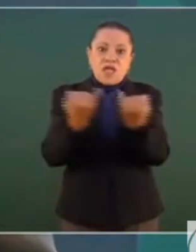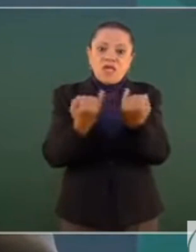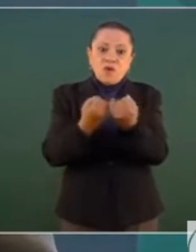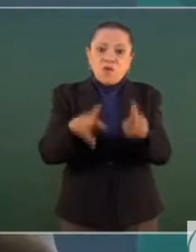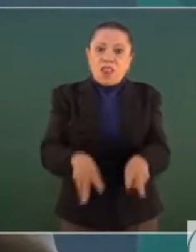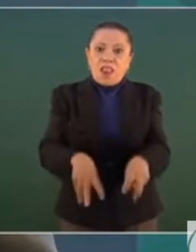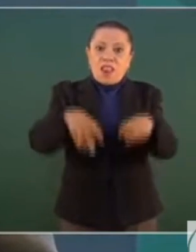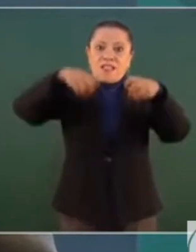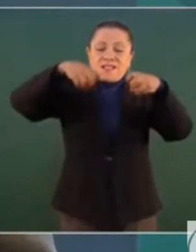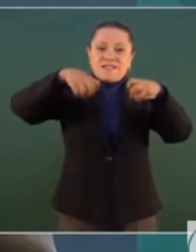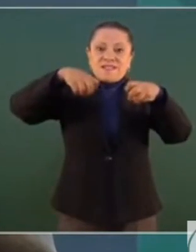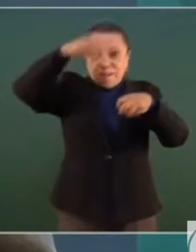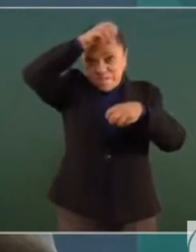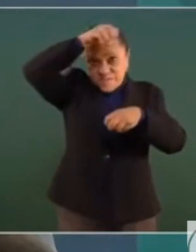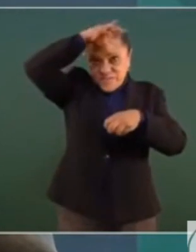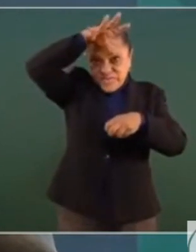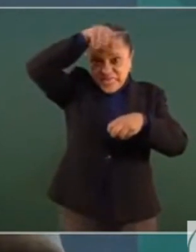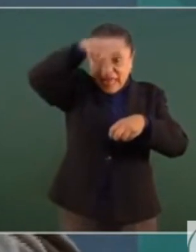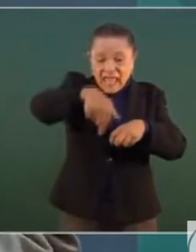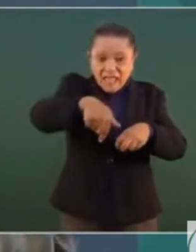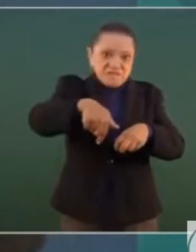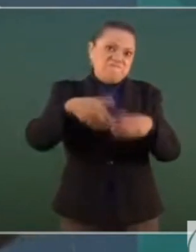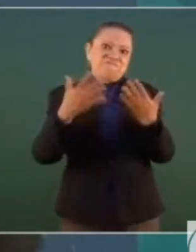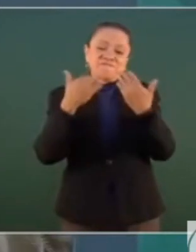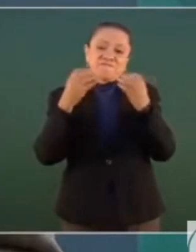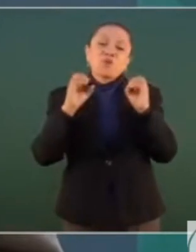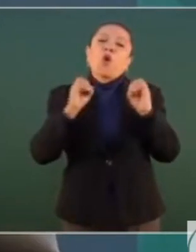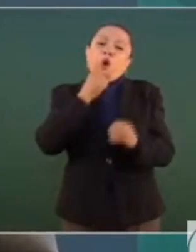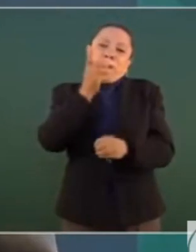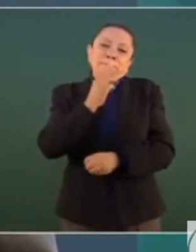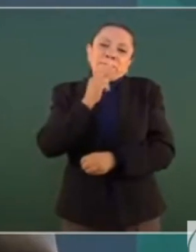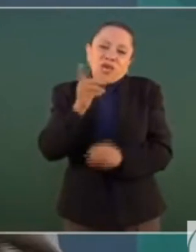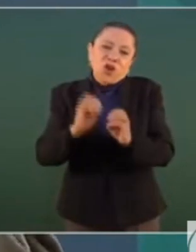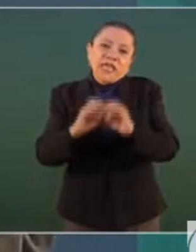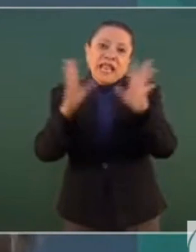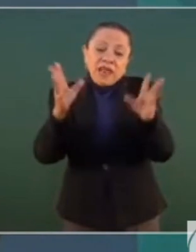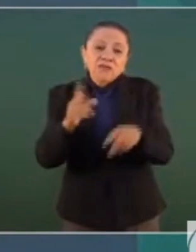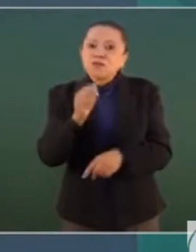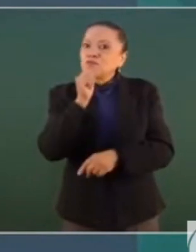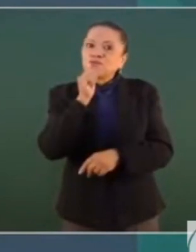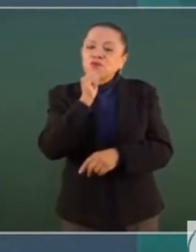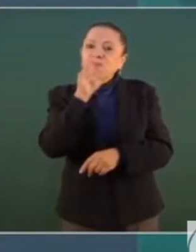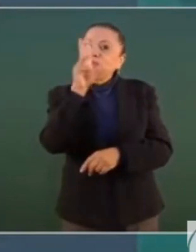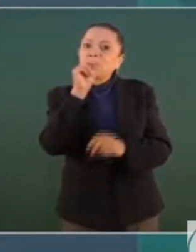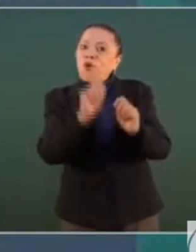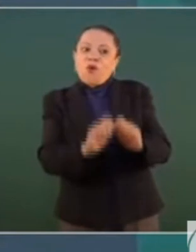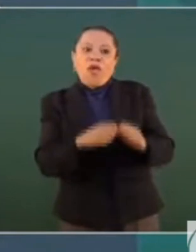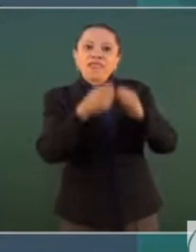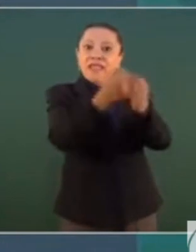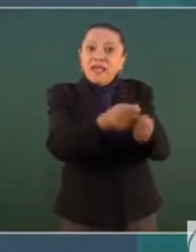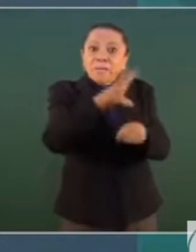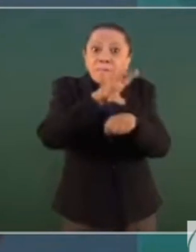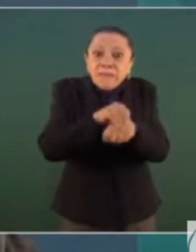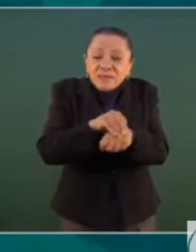o para decirlo mejor, no hemos entregado una sola concesión